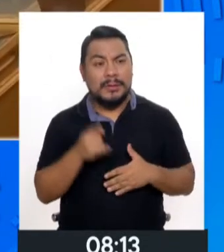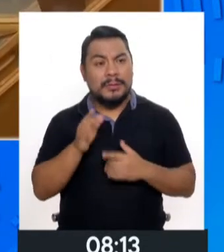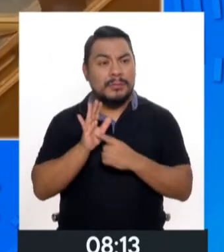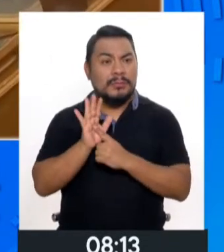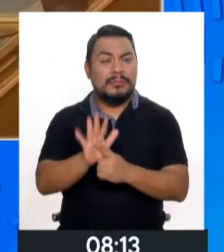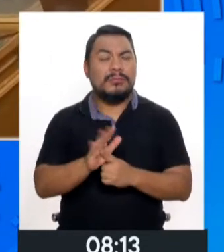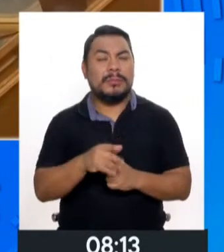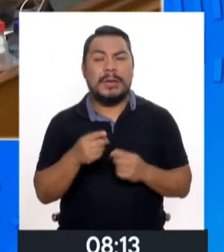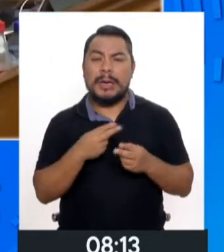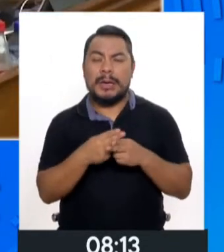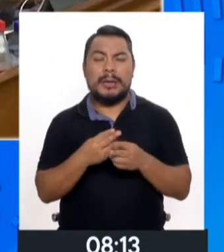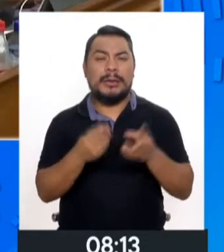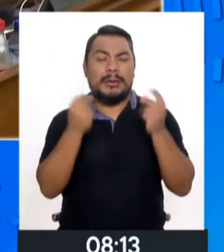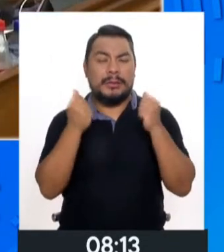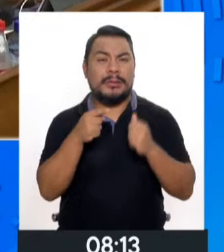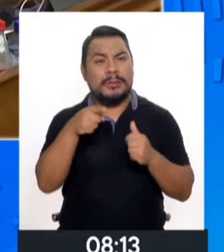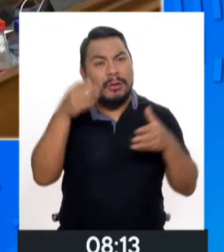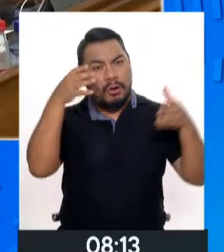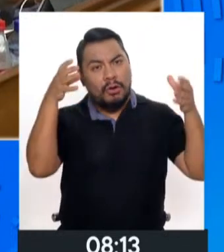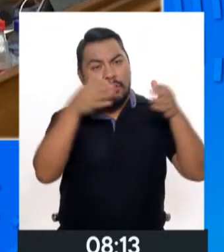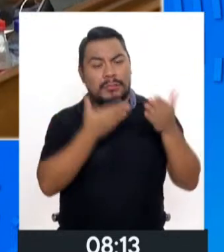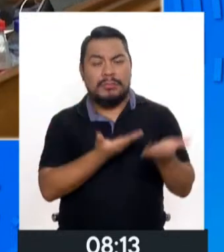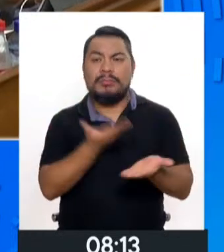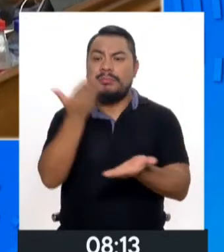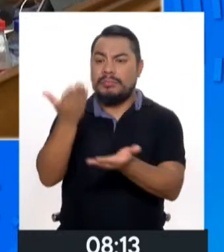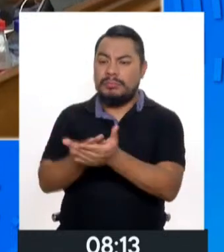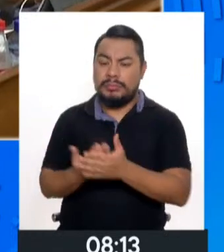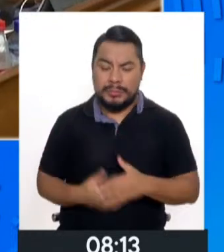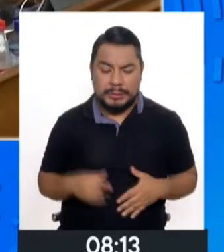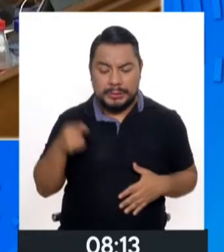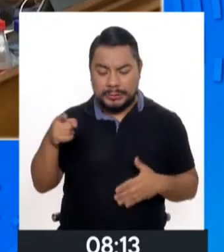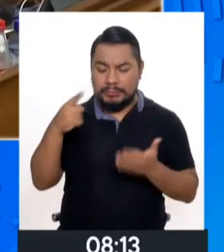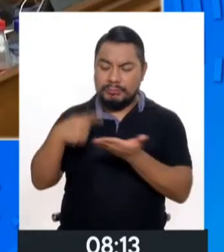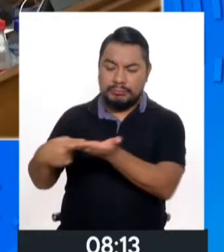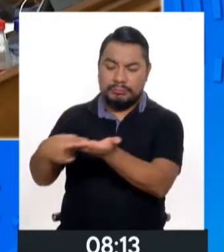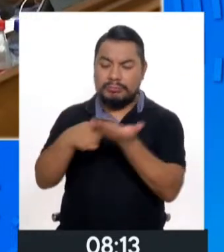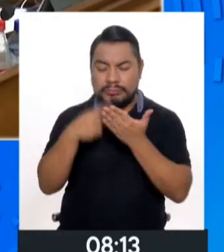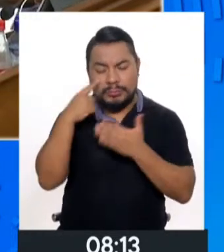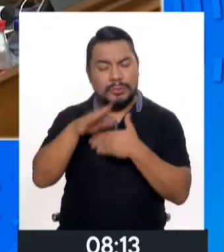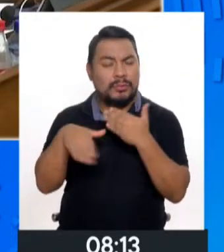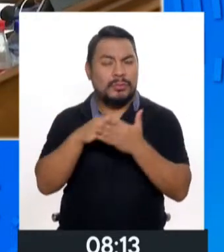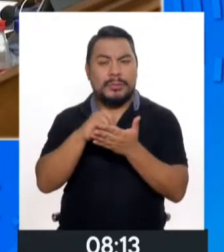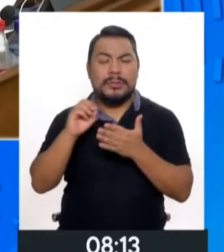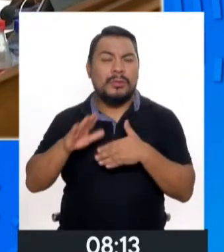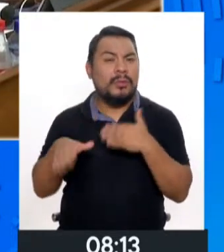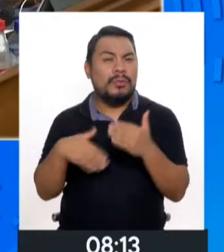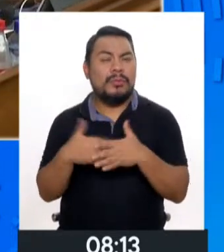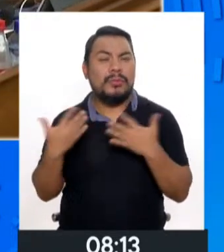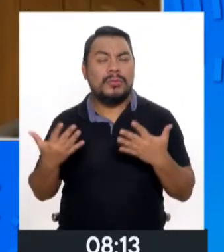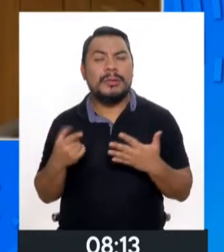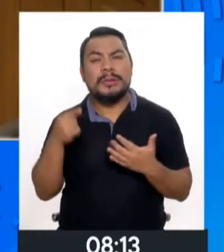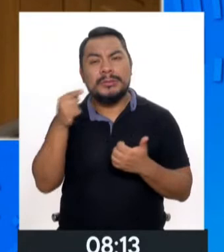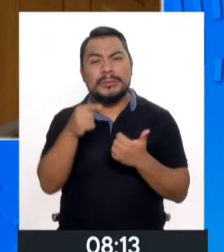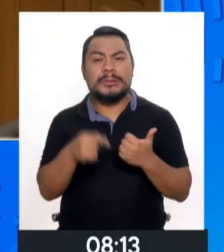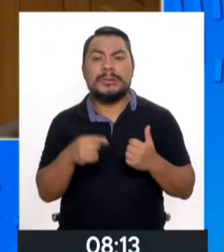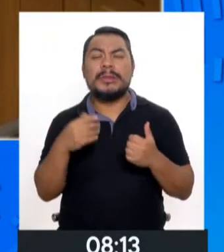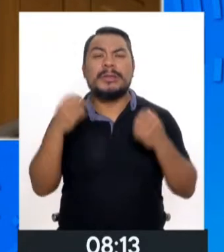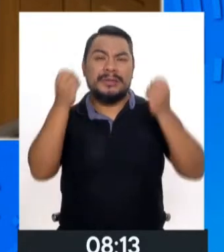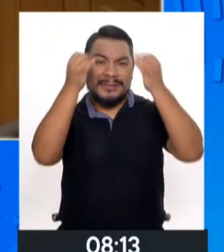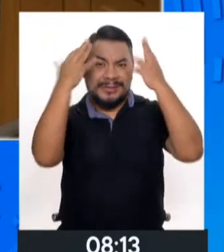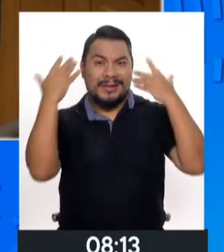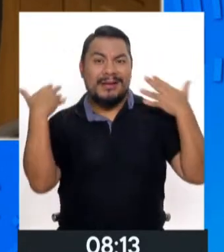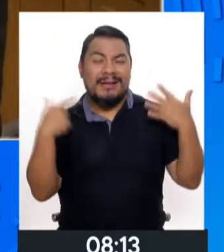presentado a la brevedad al Congreso de la República. Con esto, se va a eliminar todas las excepciones que se